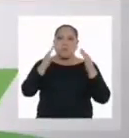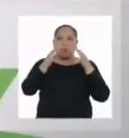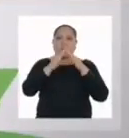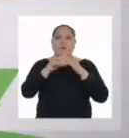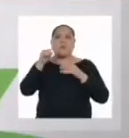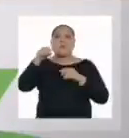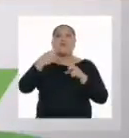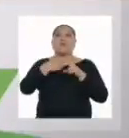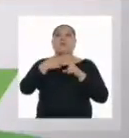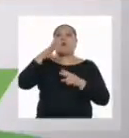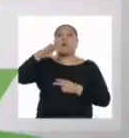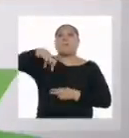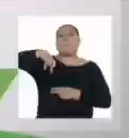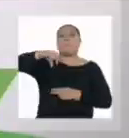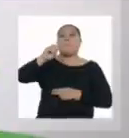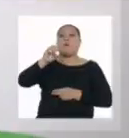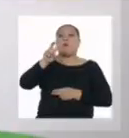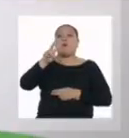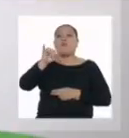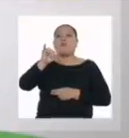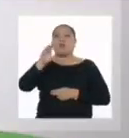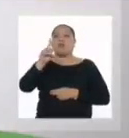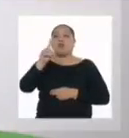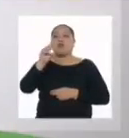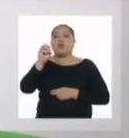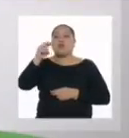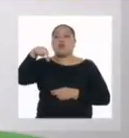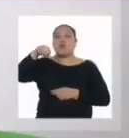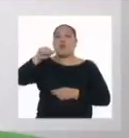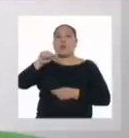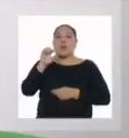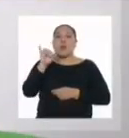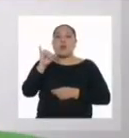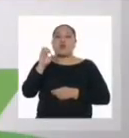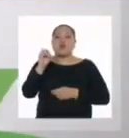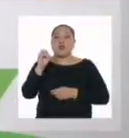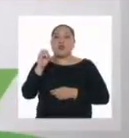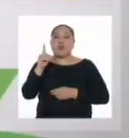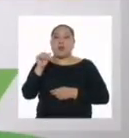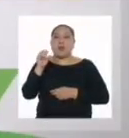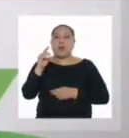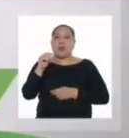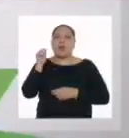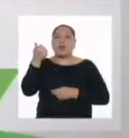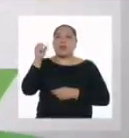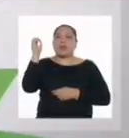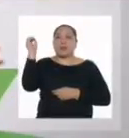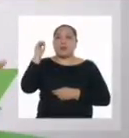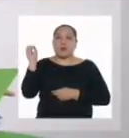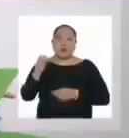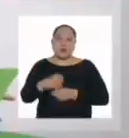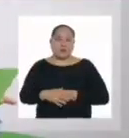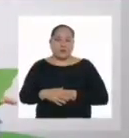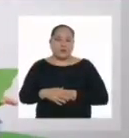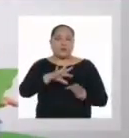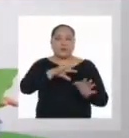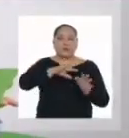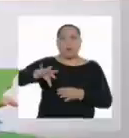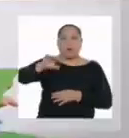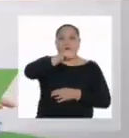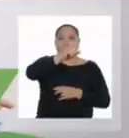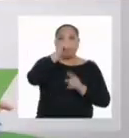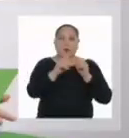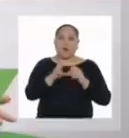al 10%. La siguiente pregunta que deben hacerse es, ¿cómo se asegurarán de aplicar la misma